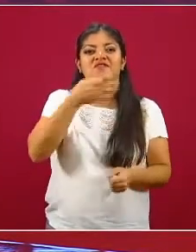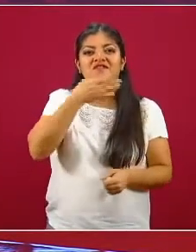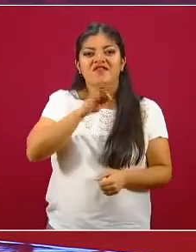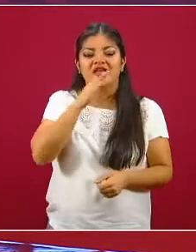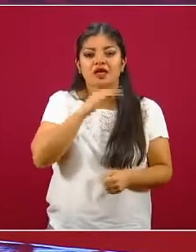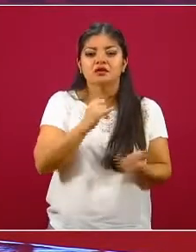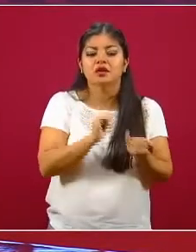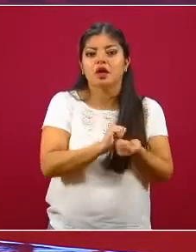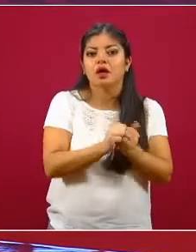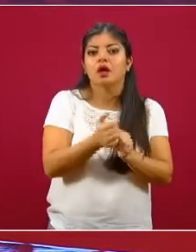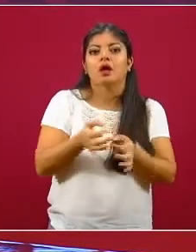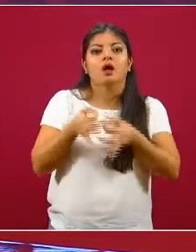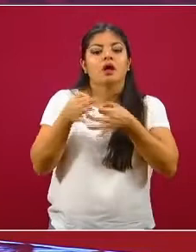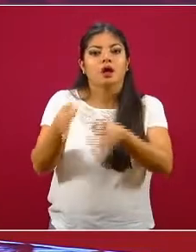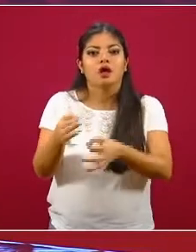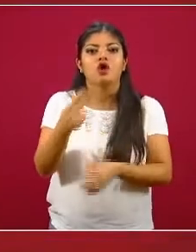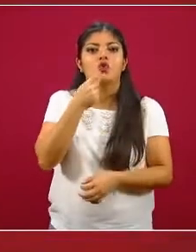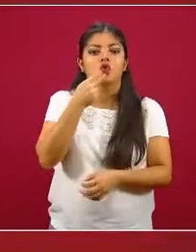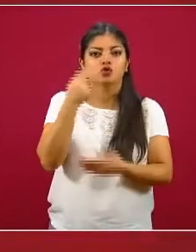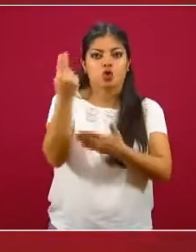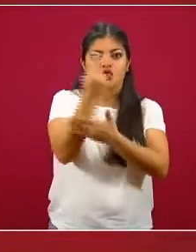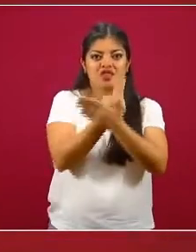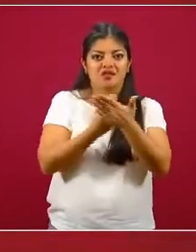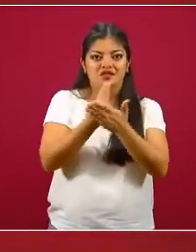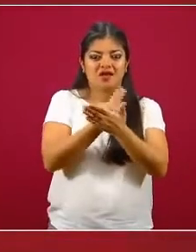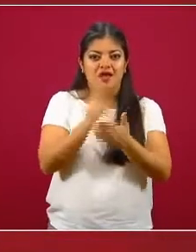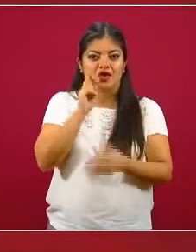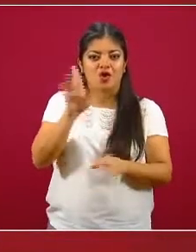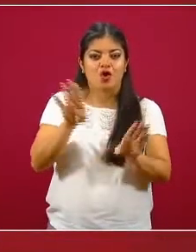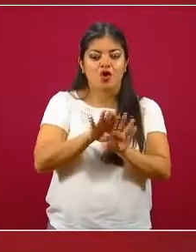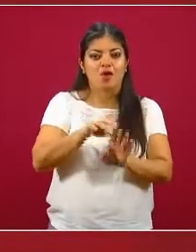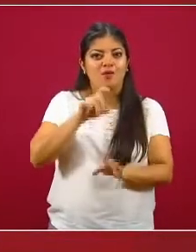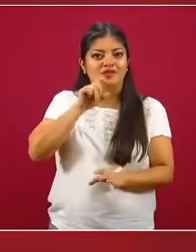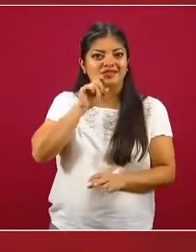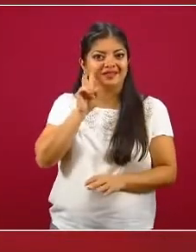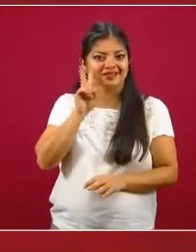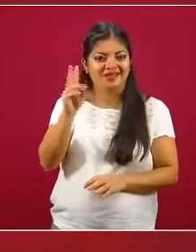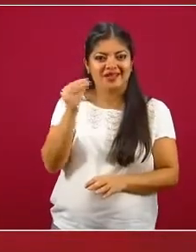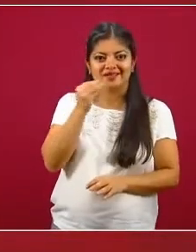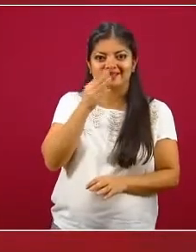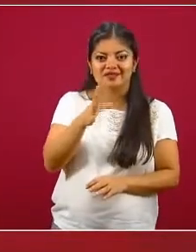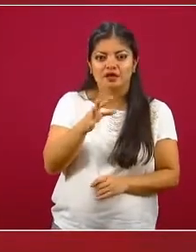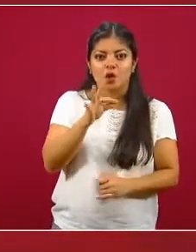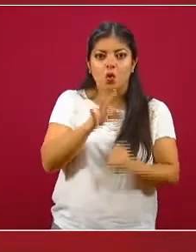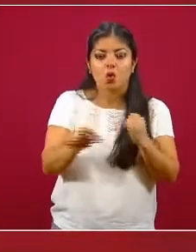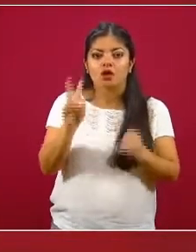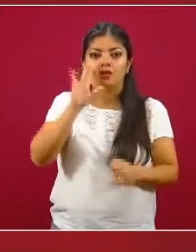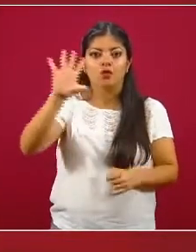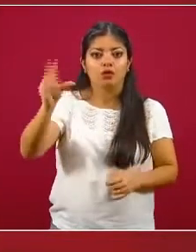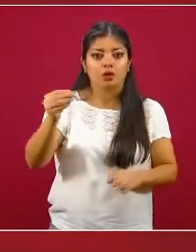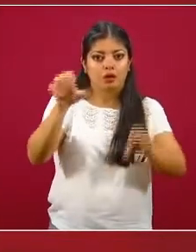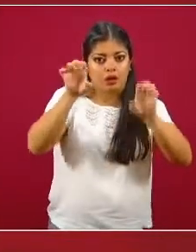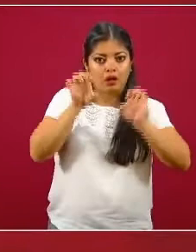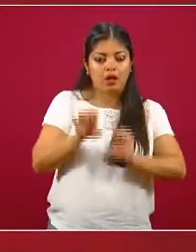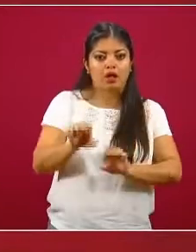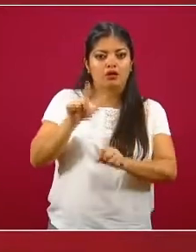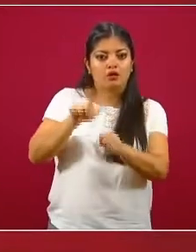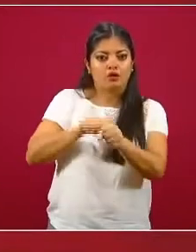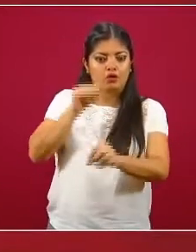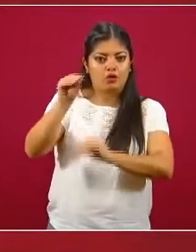enganche. El uso de diseños para hacer lucir sus productos sexy, como de última tecnología, elegantes.